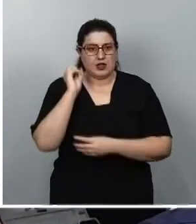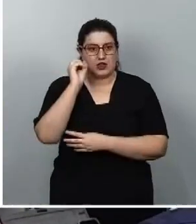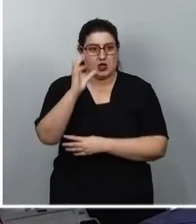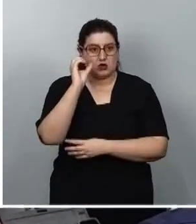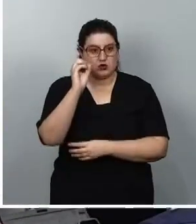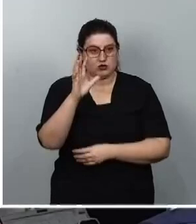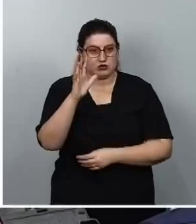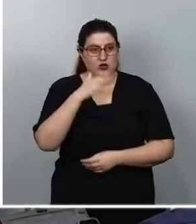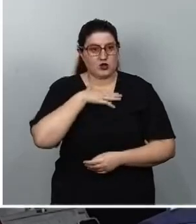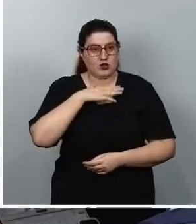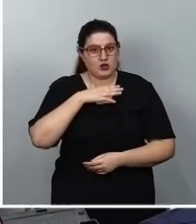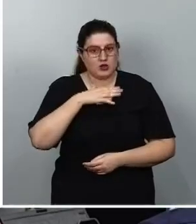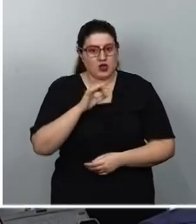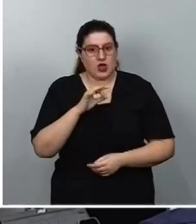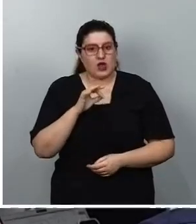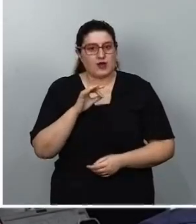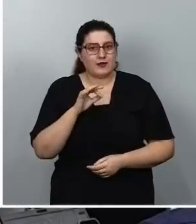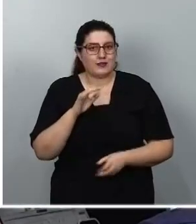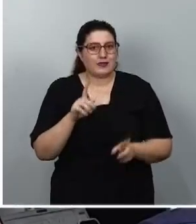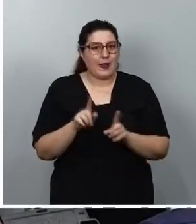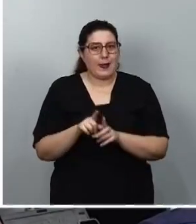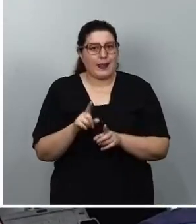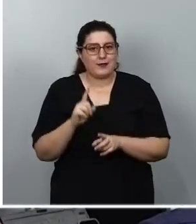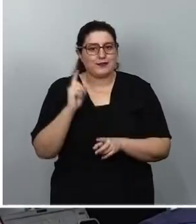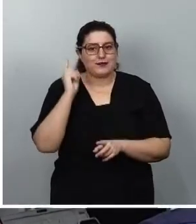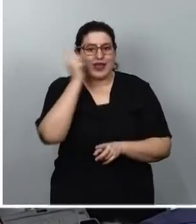alguno abracen ningún mensaje xenófobo.